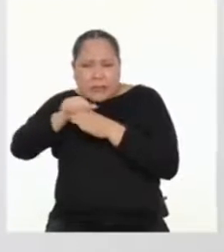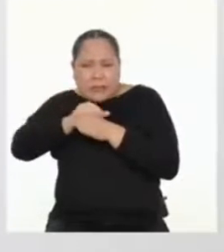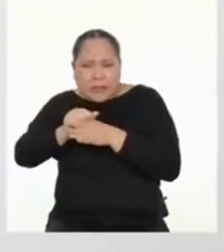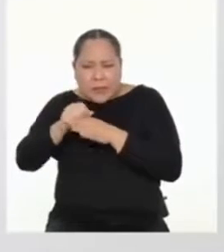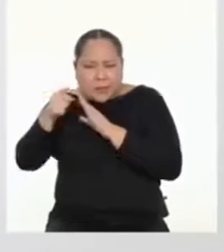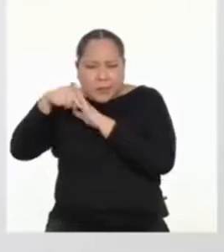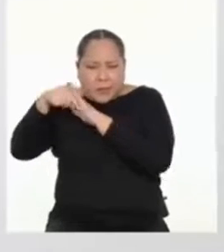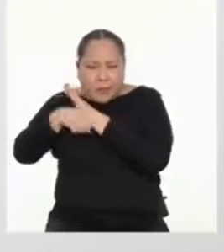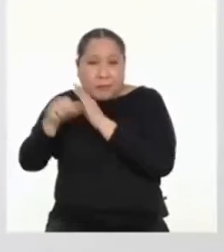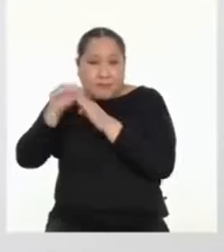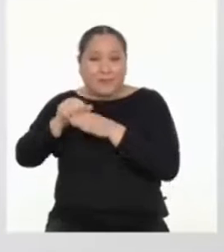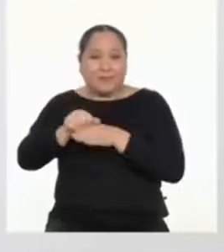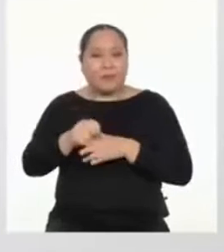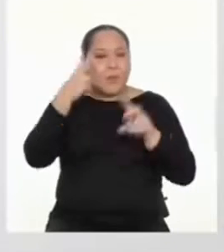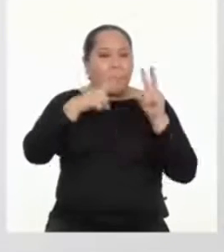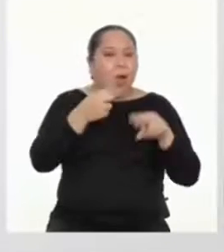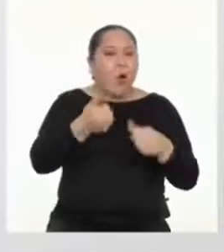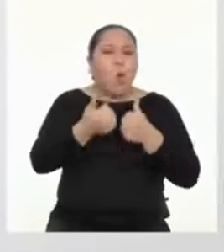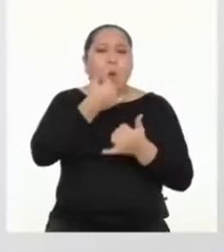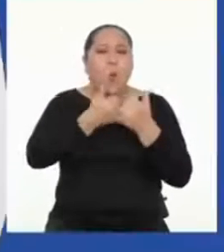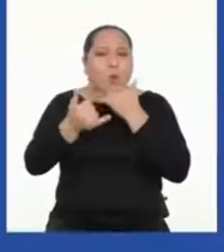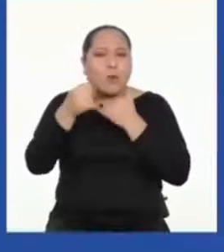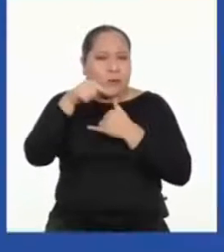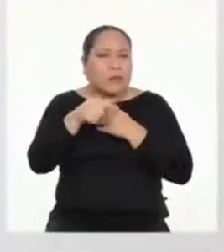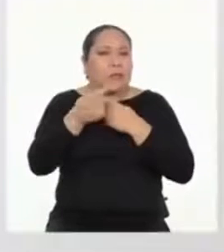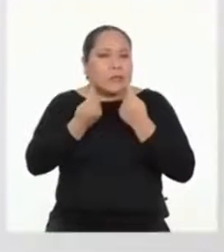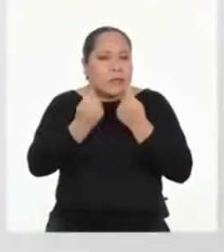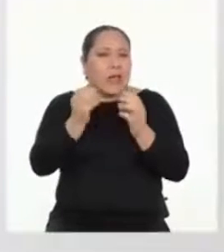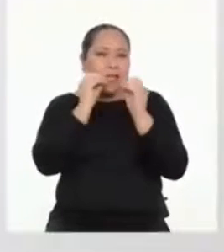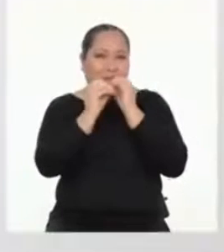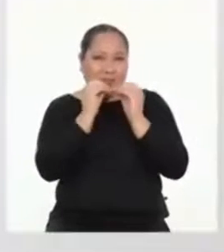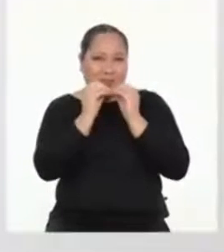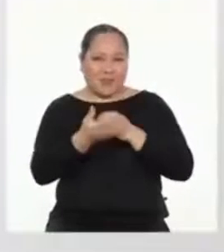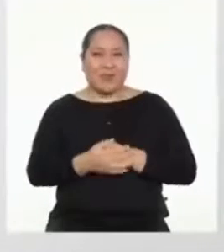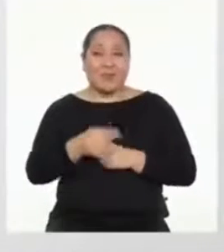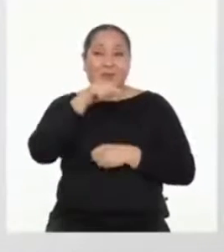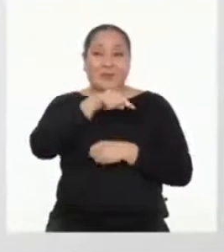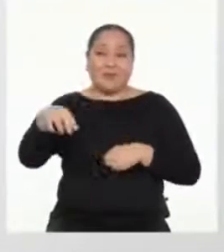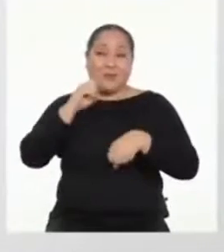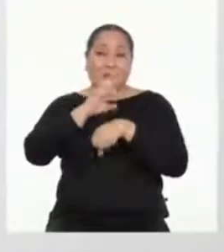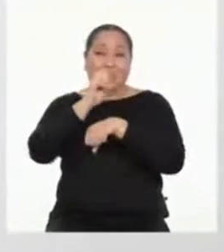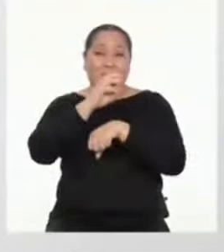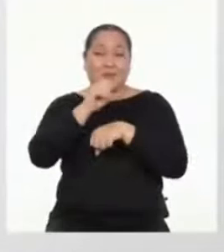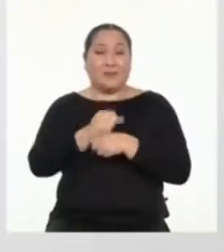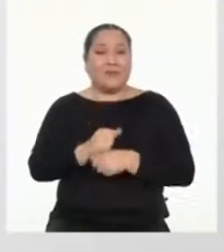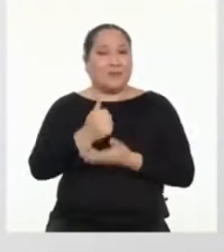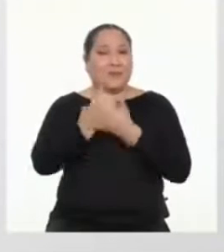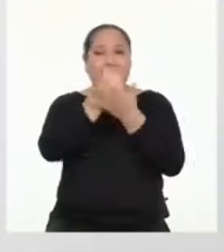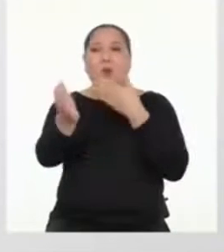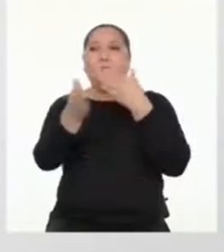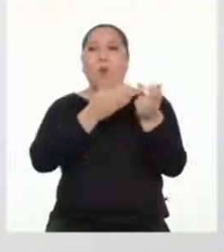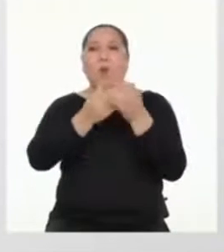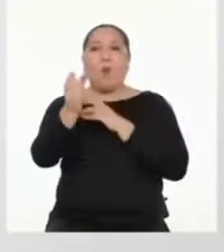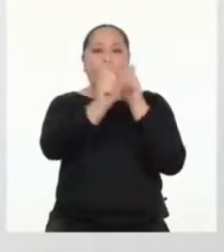Detecten sus fallas y trabajen para poder superarlas. Estos consejos son de utilidad para cualquier